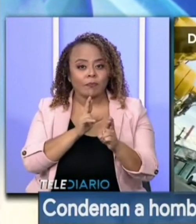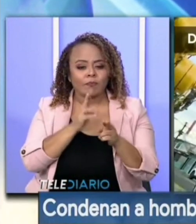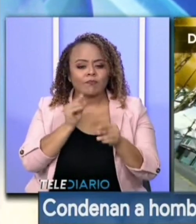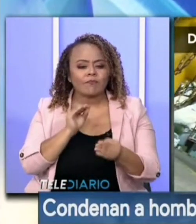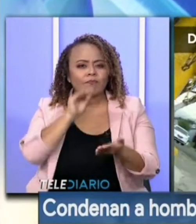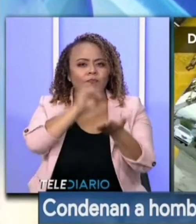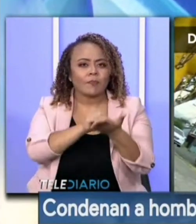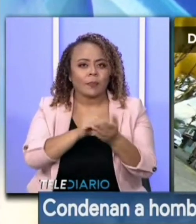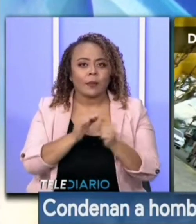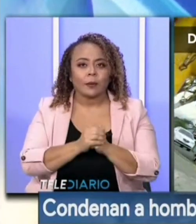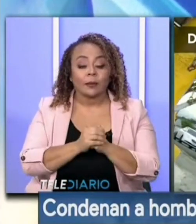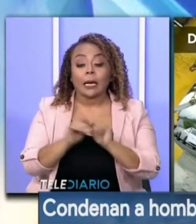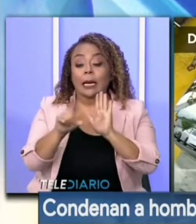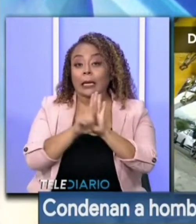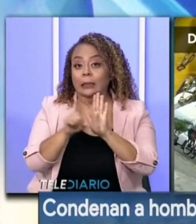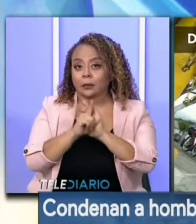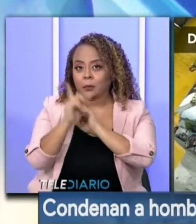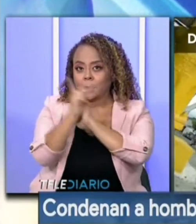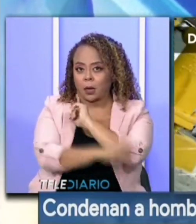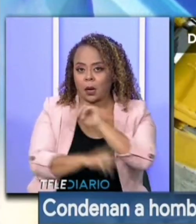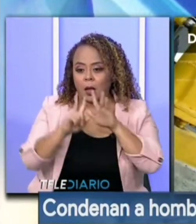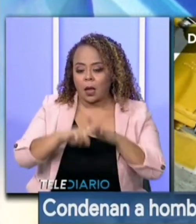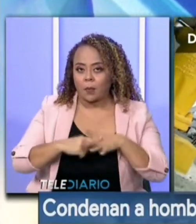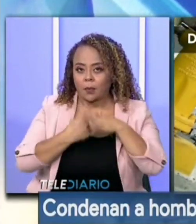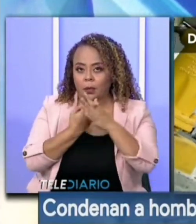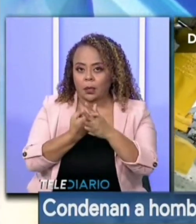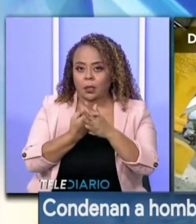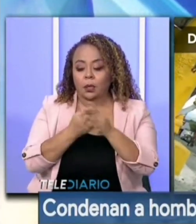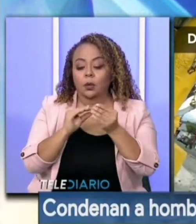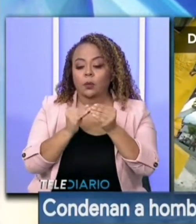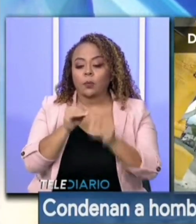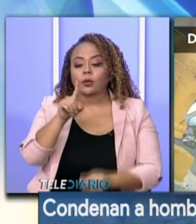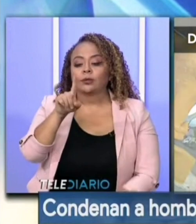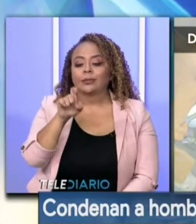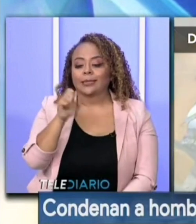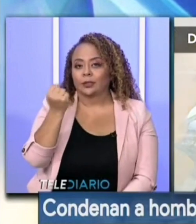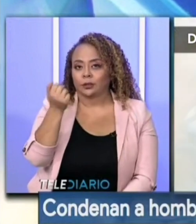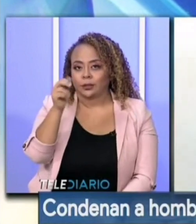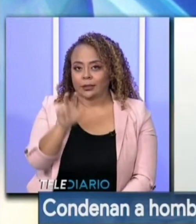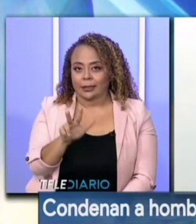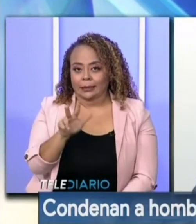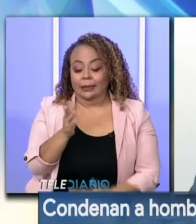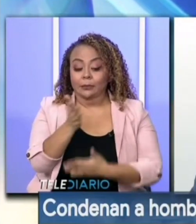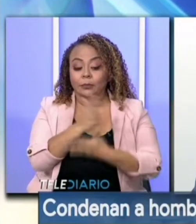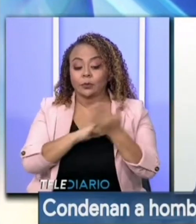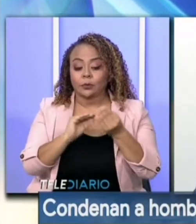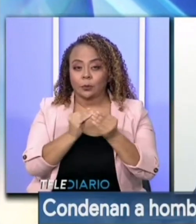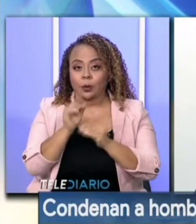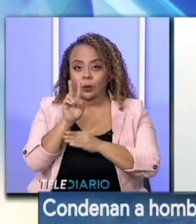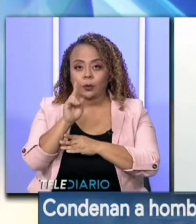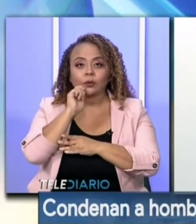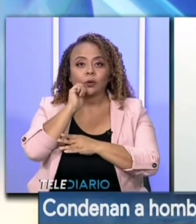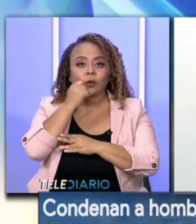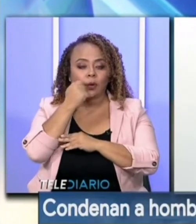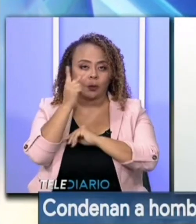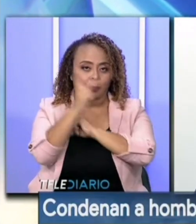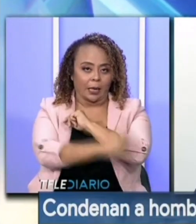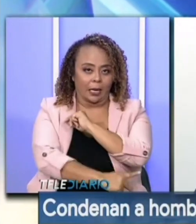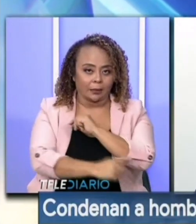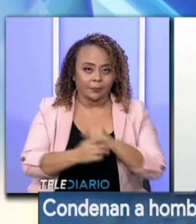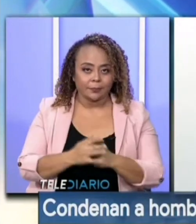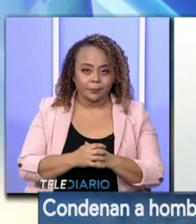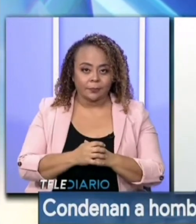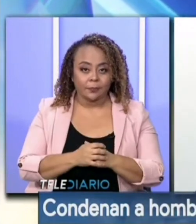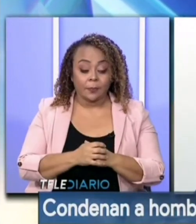tipifica en nuestra legislación penal a partir del numeral 113, inciso 2 del Código Penal, en el